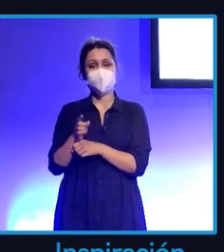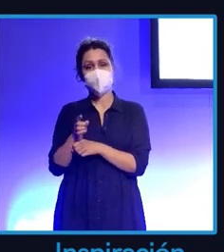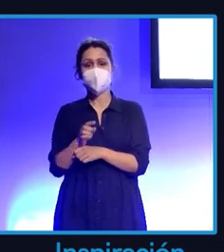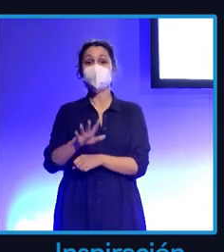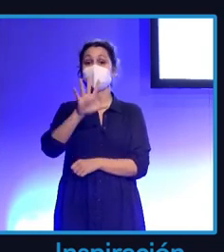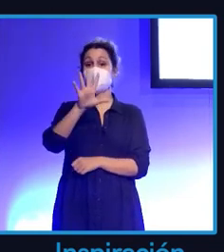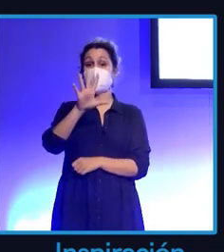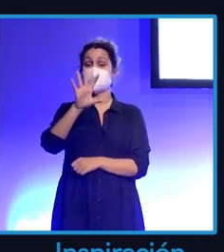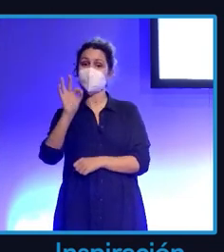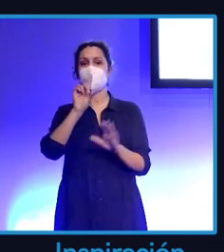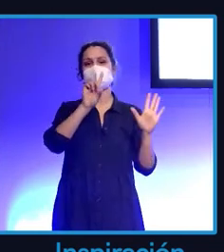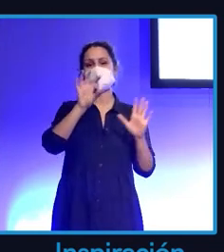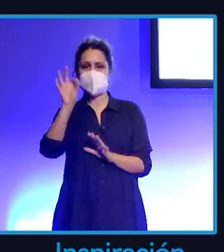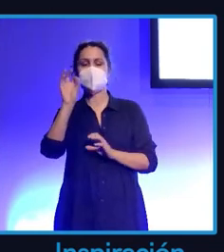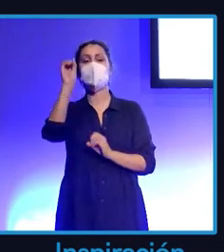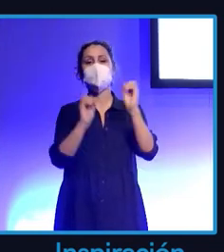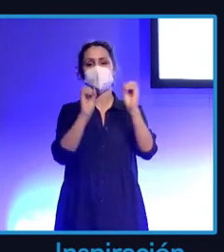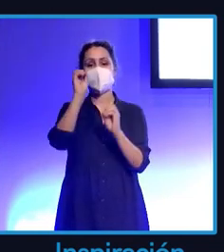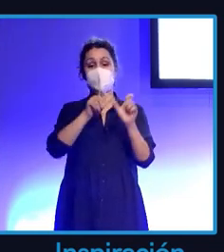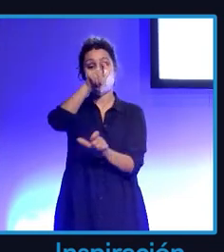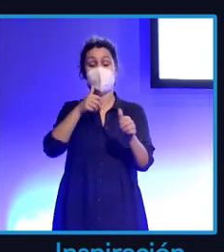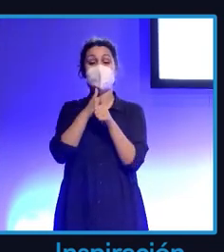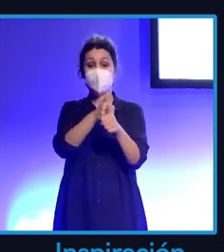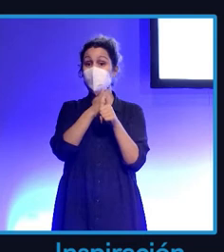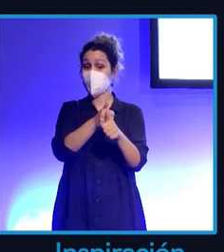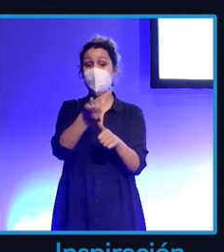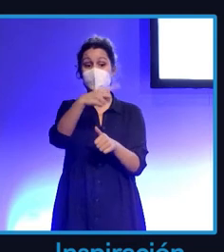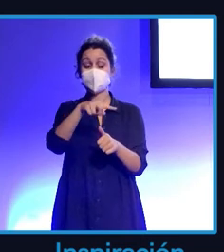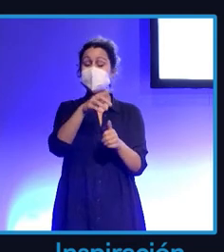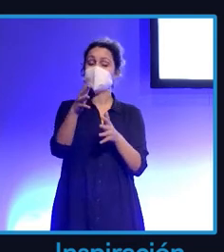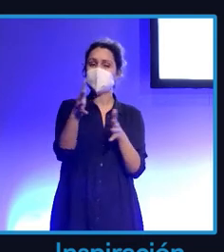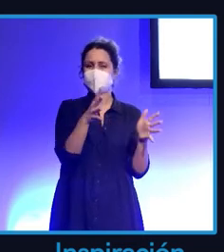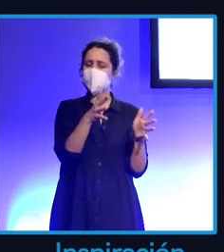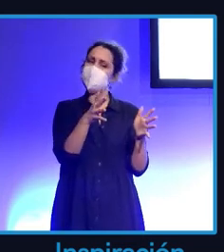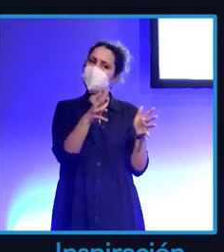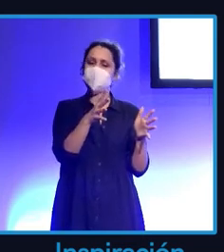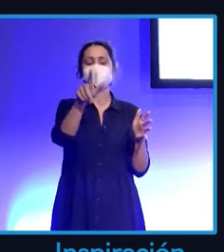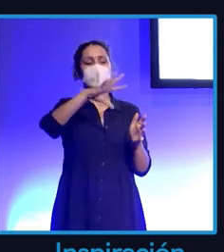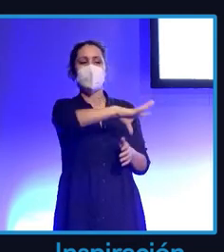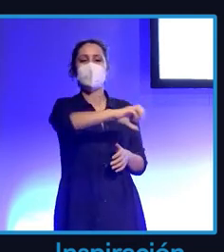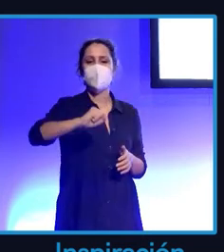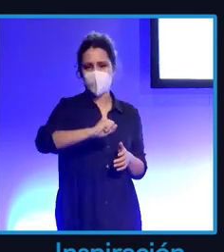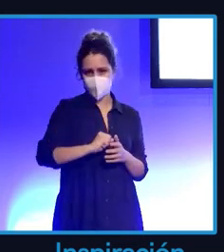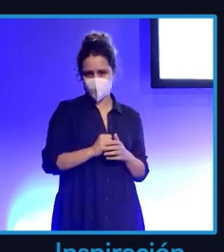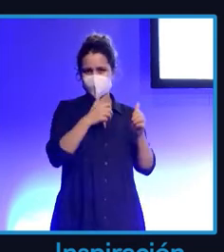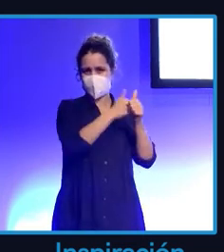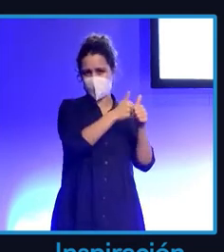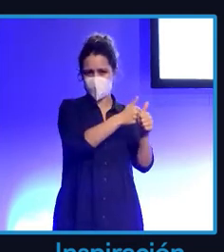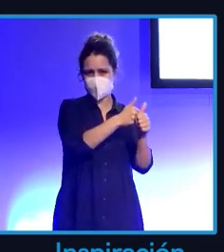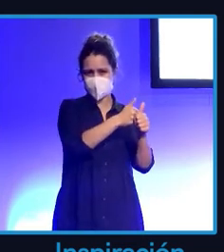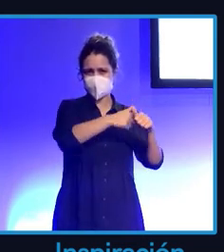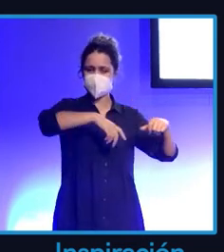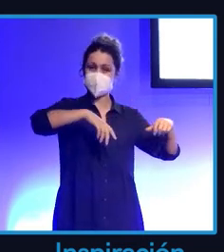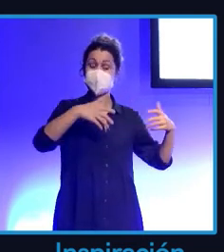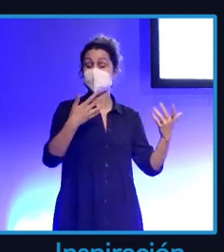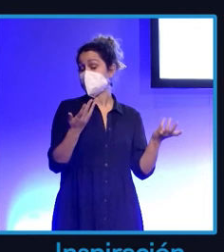50%, 60% de seguidores que son dubitativos, los ha comprado y luego si le sigues bajando